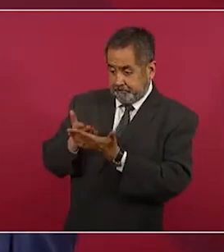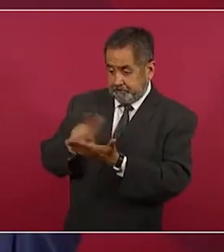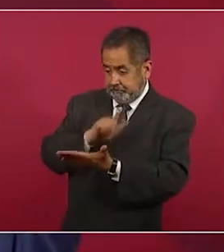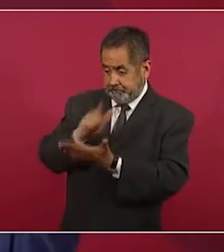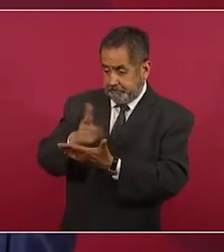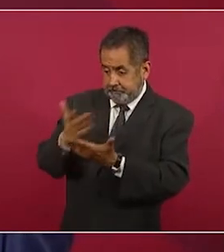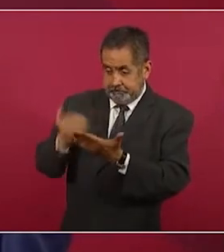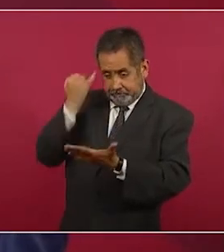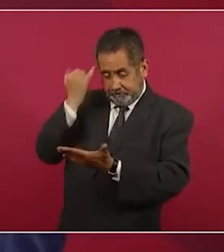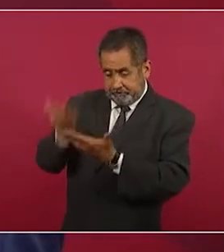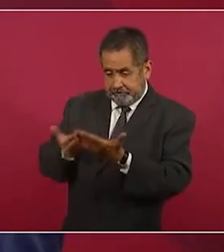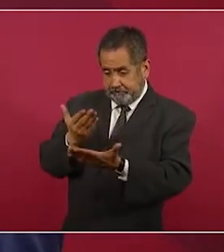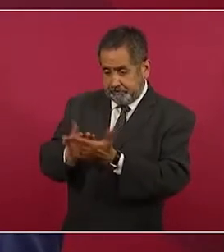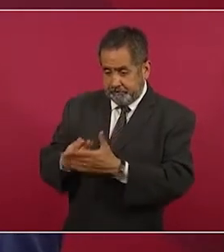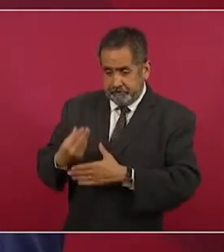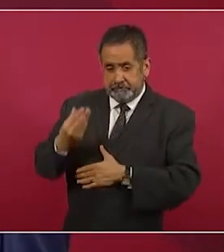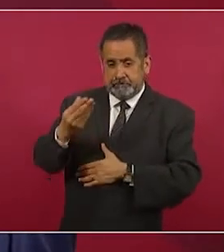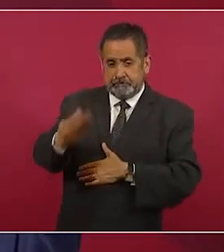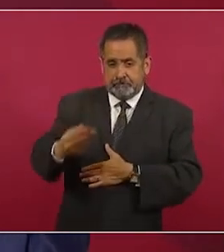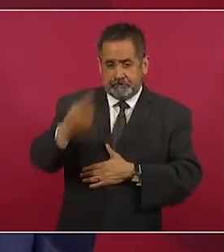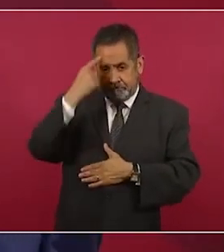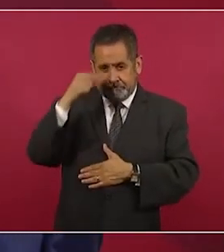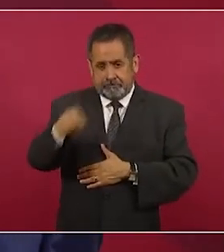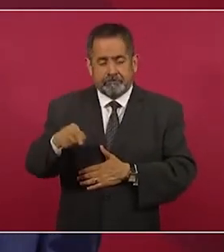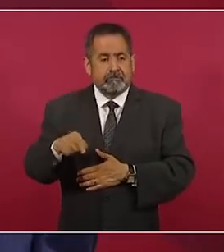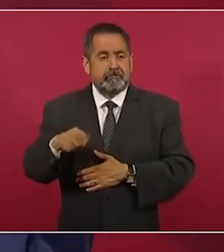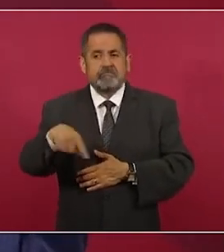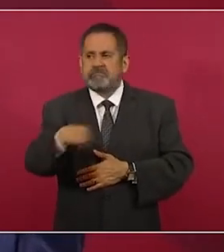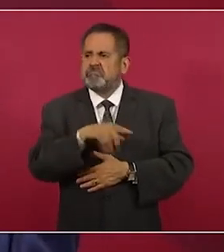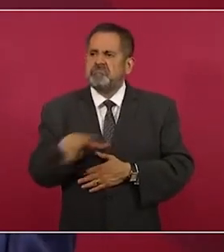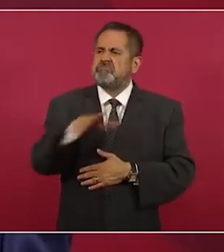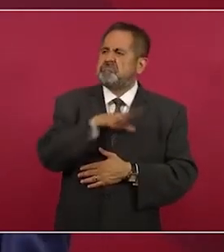presidente se rechazara así,